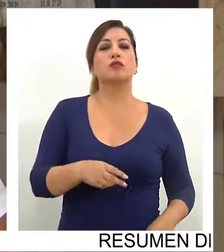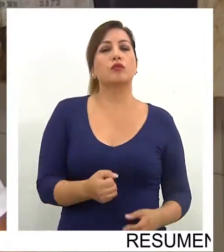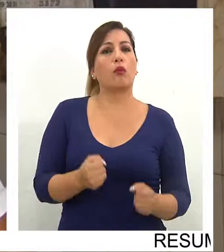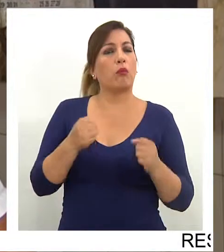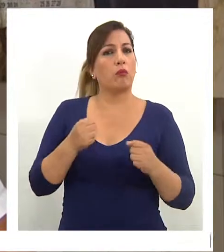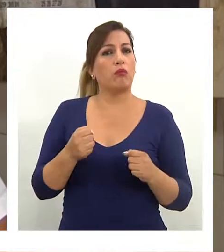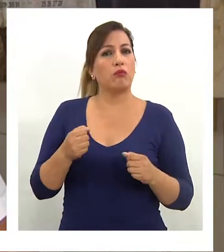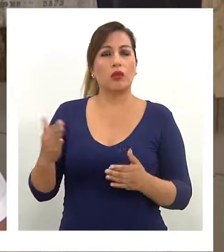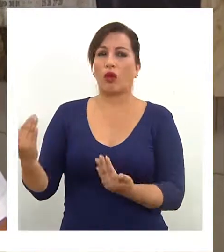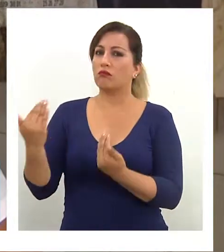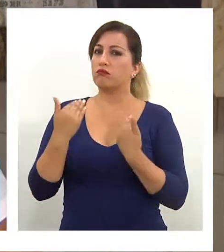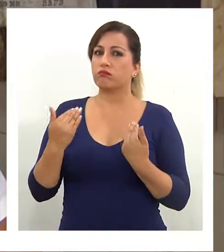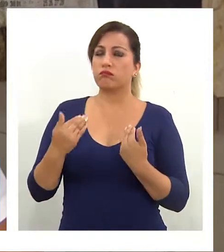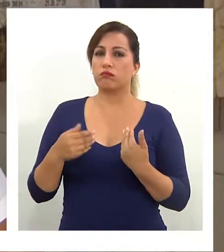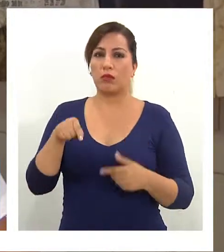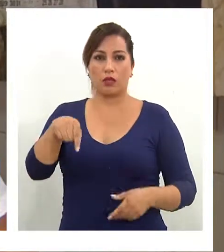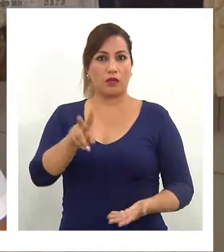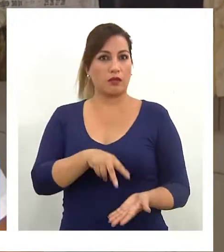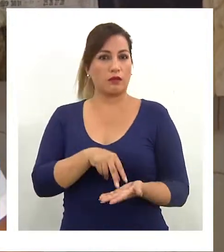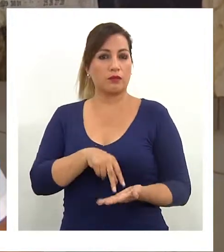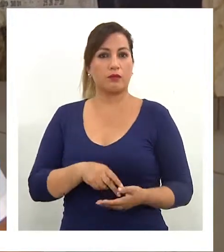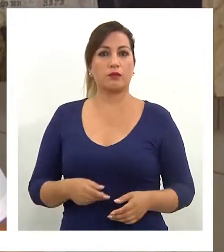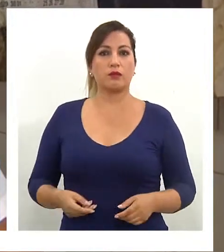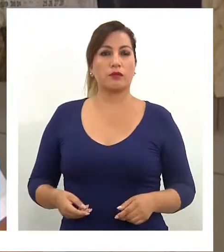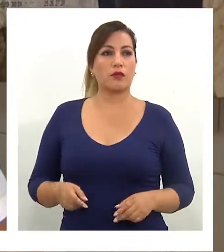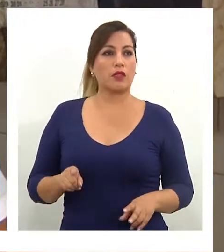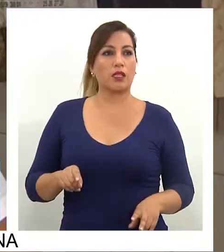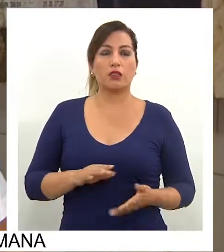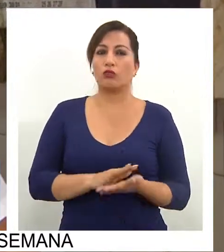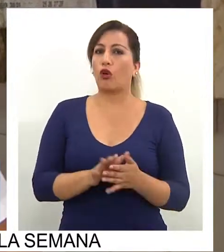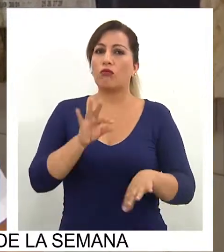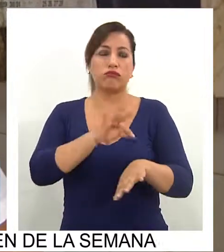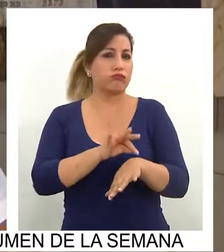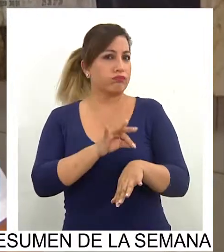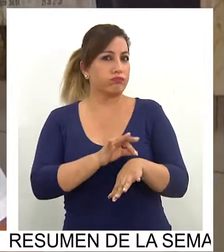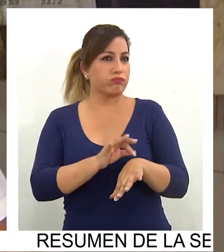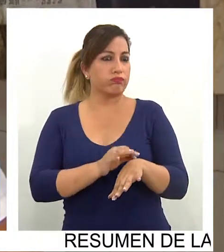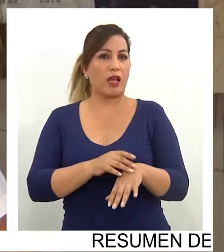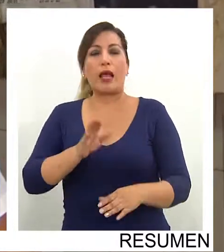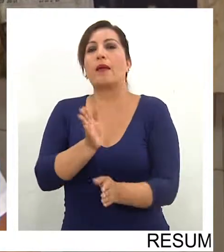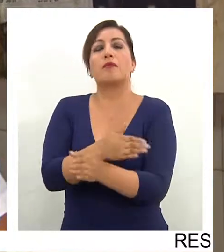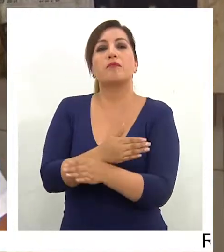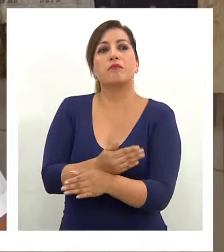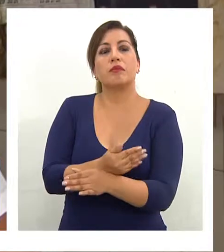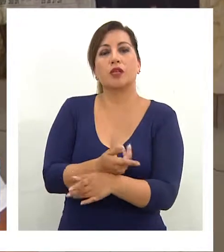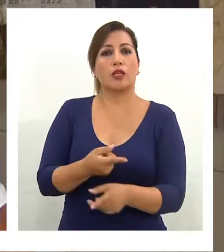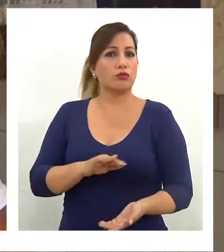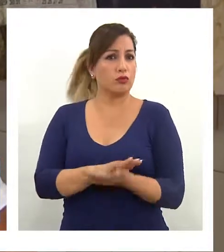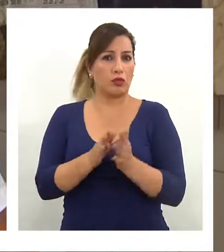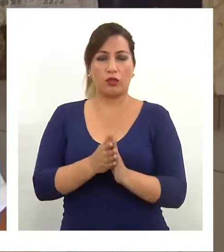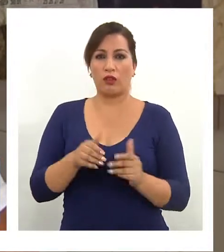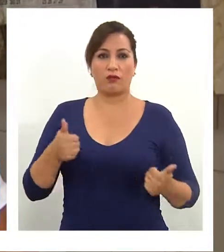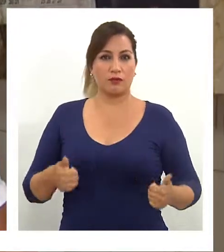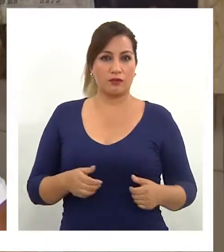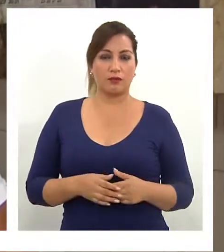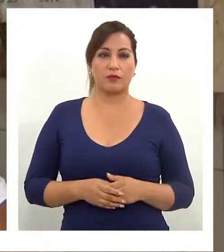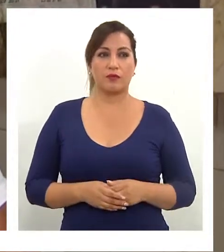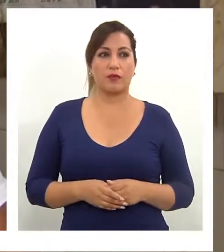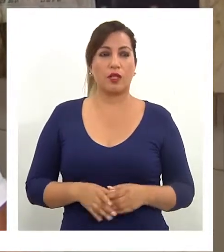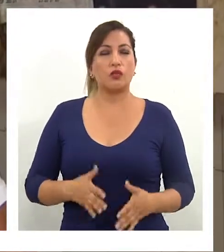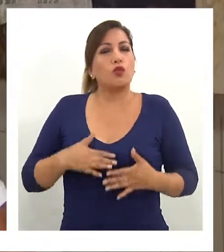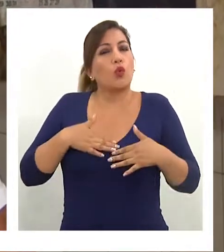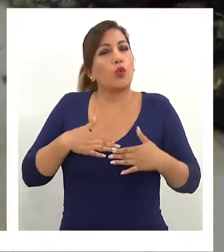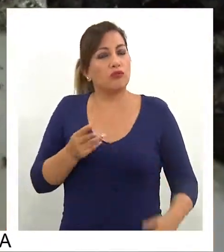así la gente también está muy bien ubicada y con sanidad, tener bien el pescado, bien la salud. Así que